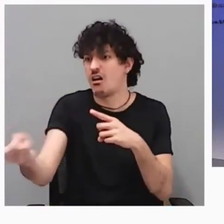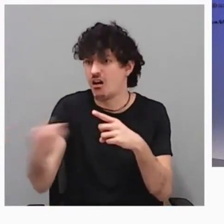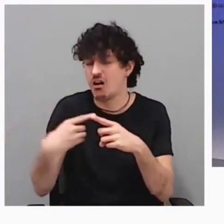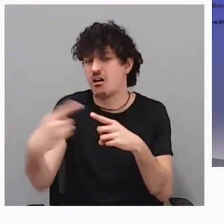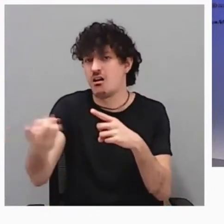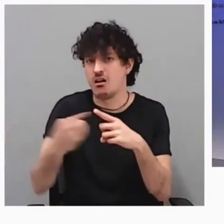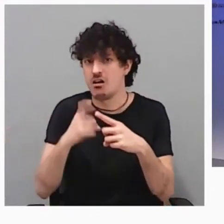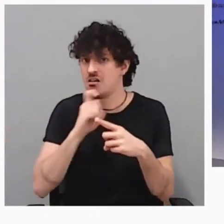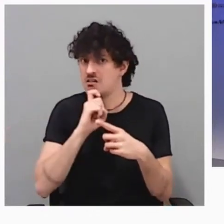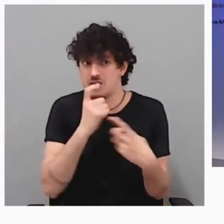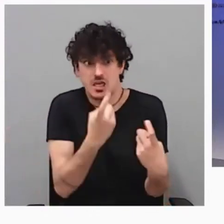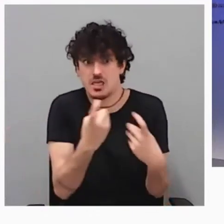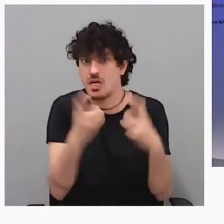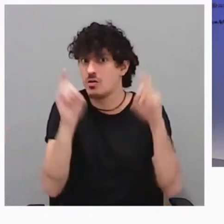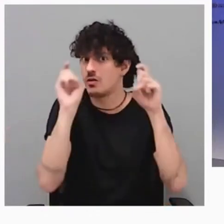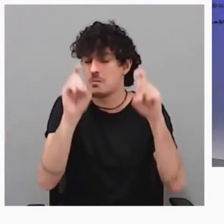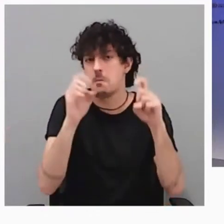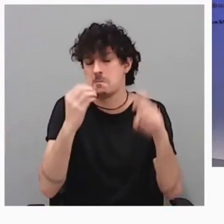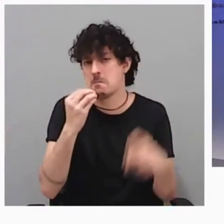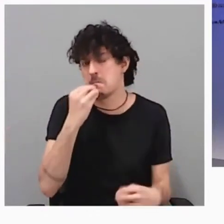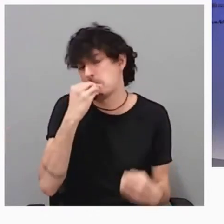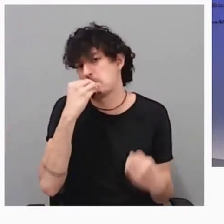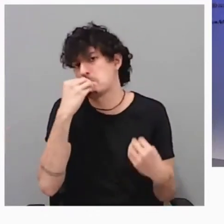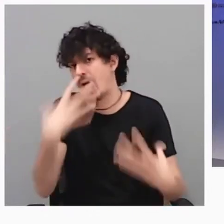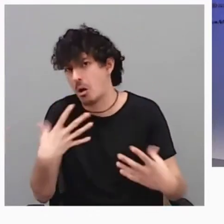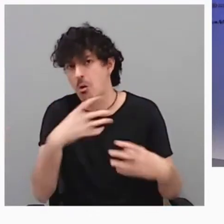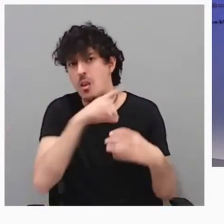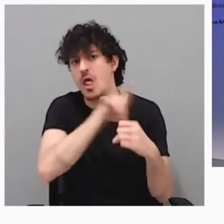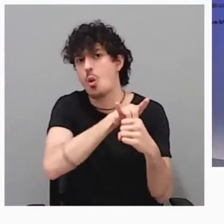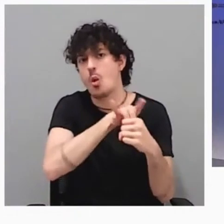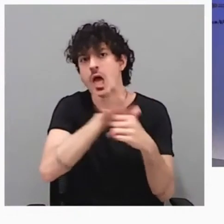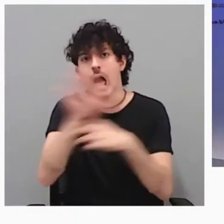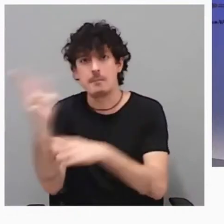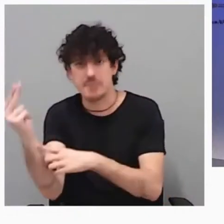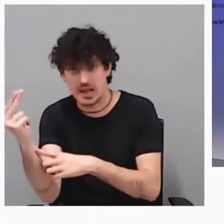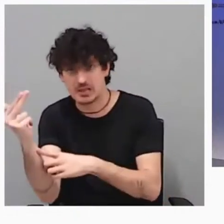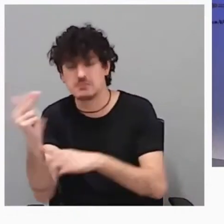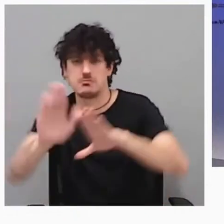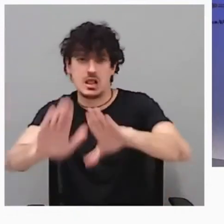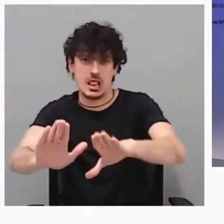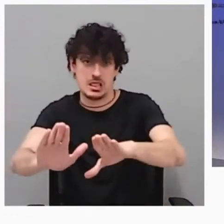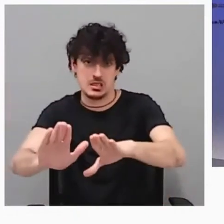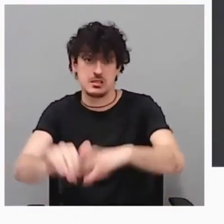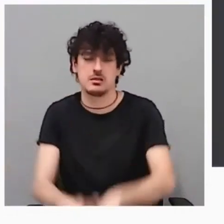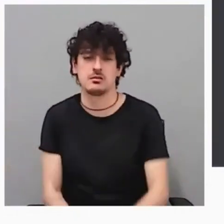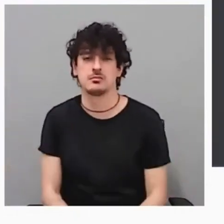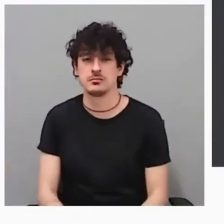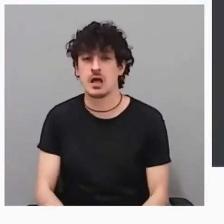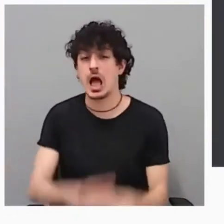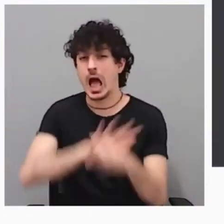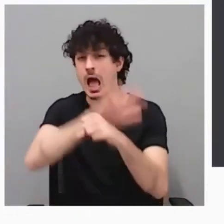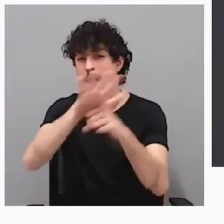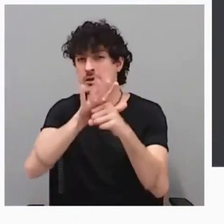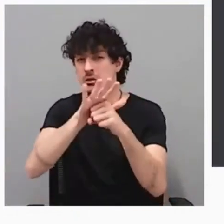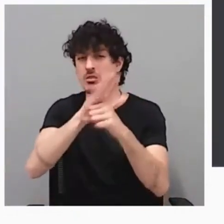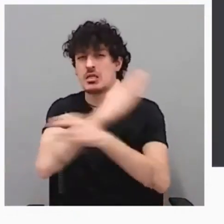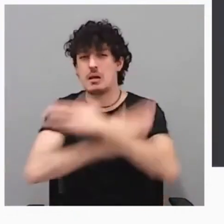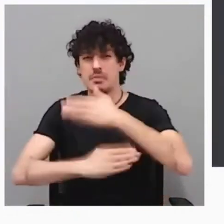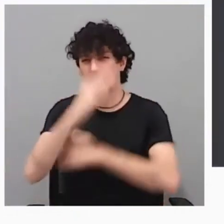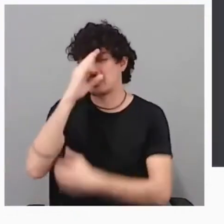el que permanezcan de lunes a viernes allí. En el ámbito de la discapacidad intelectual también, hace